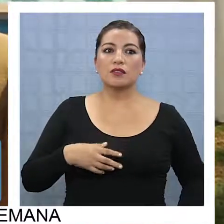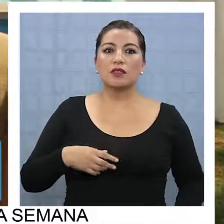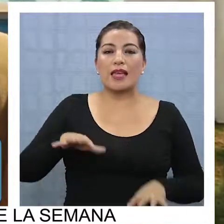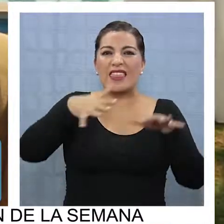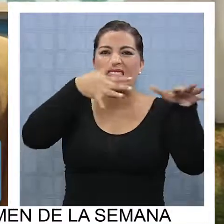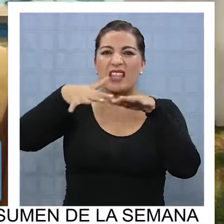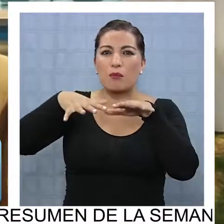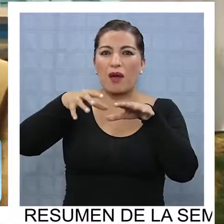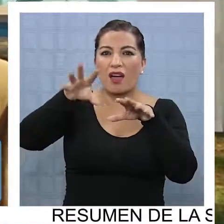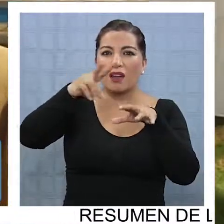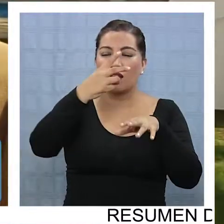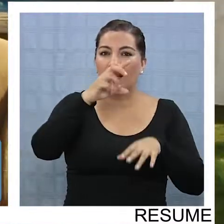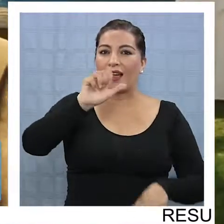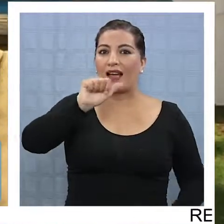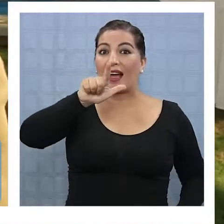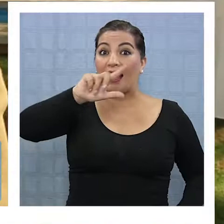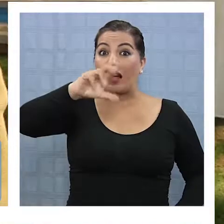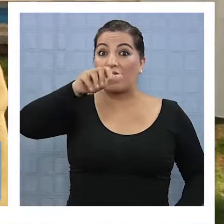sacar del mar,